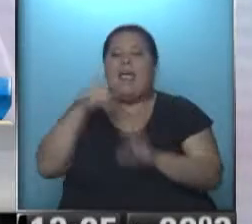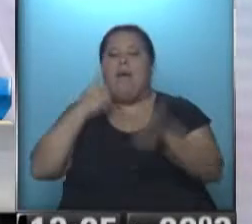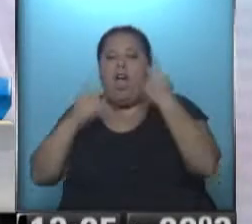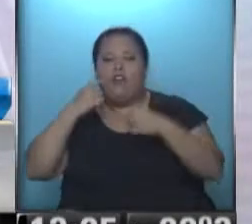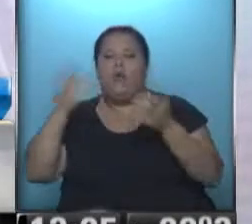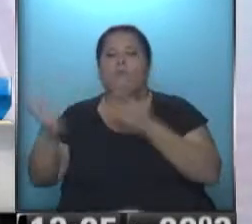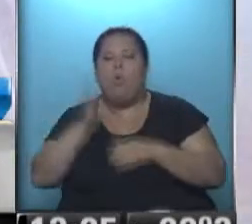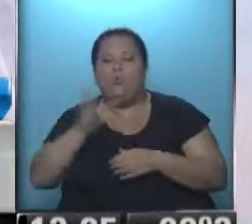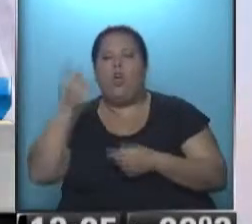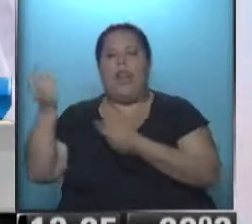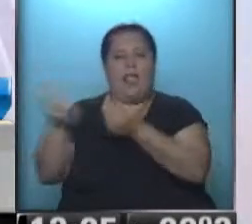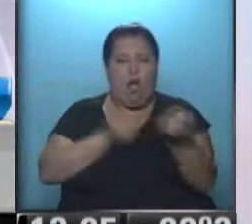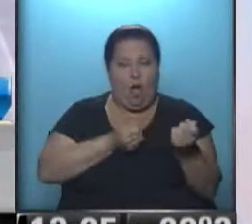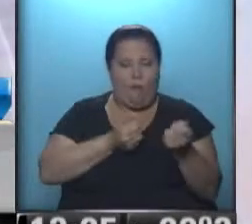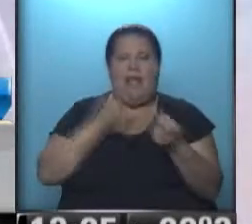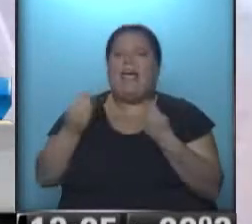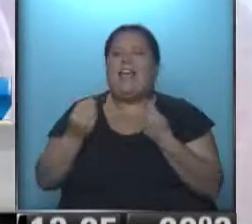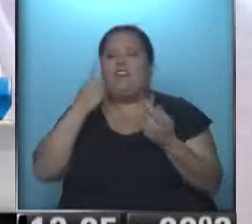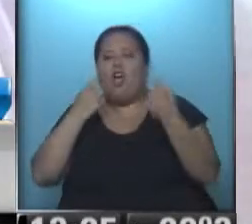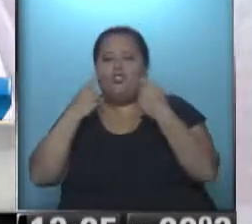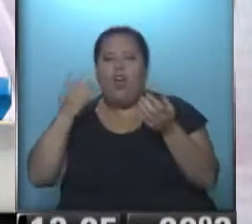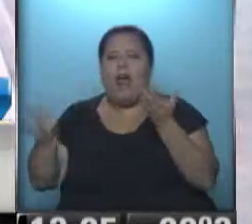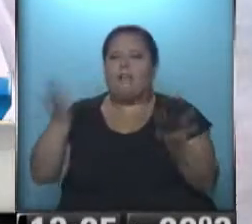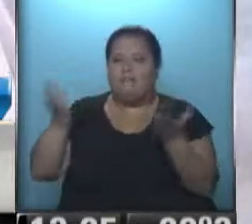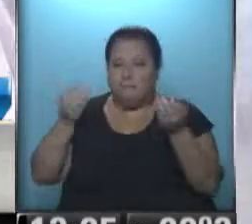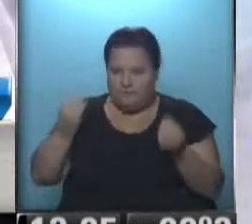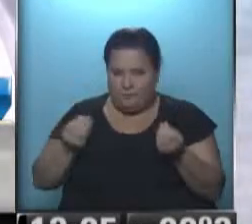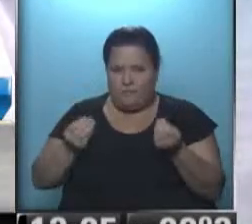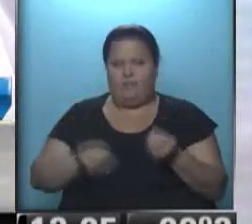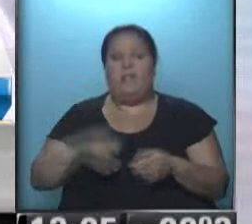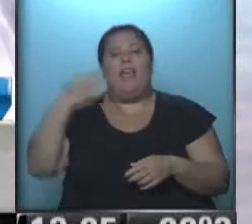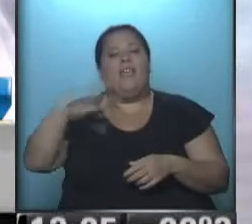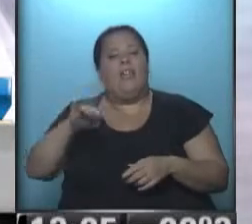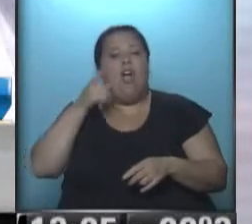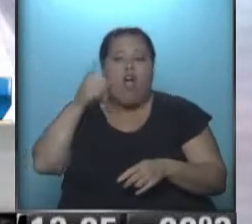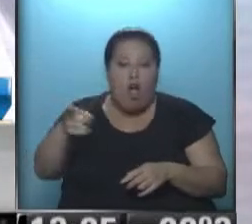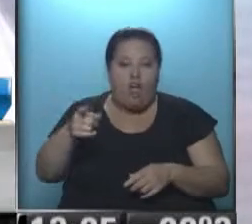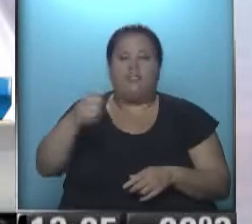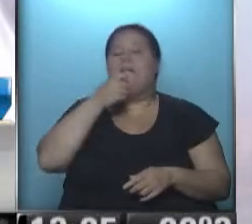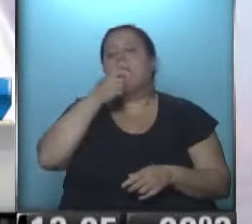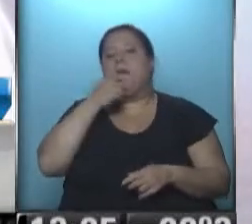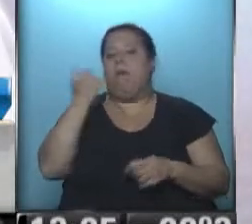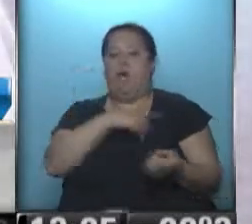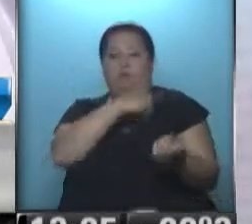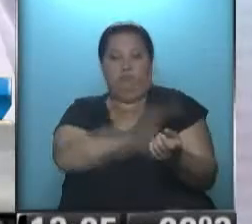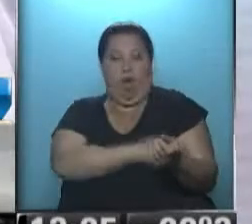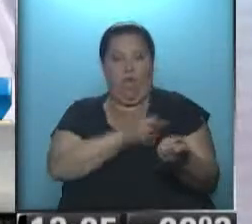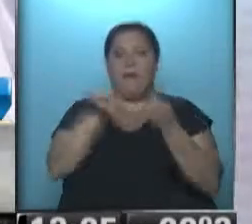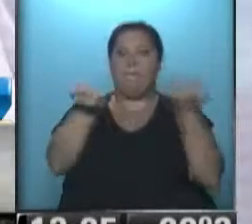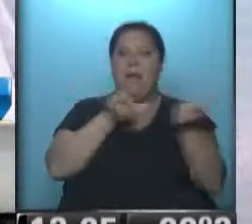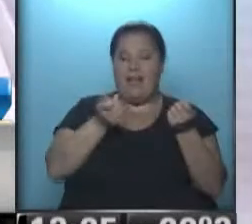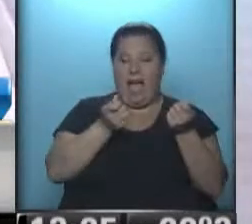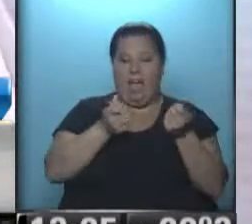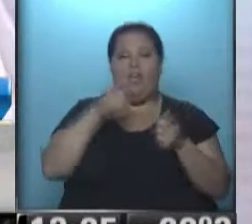relaciones de producción y consumo. Y qué es regular relaciones de consumo y producción es evitar que quien tiene poder en un mercado